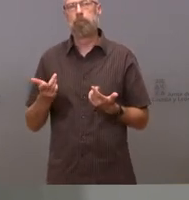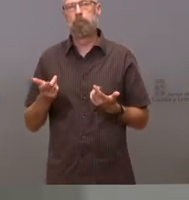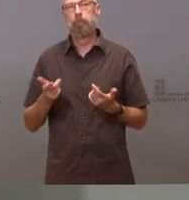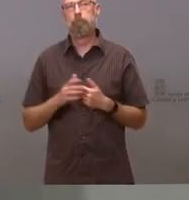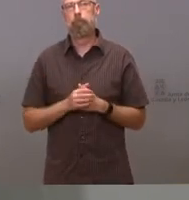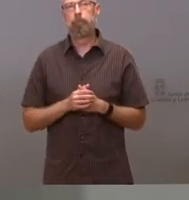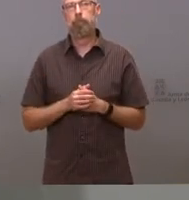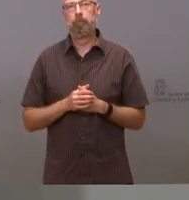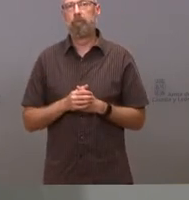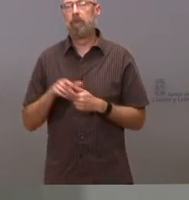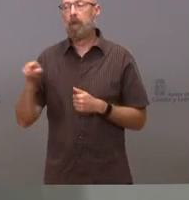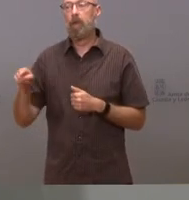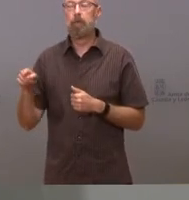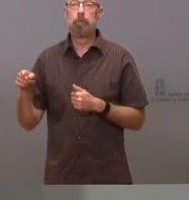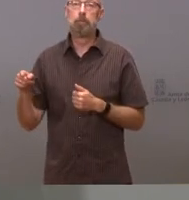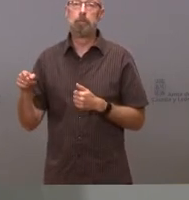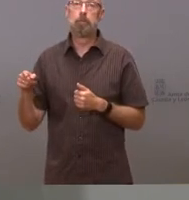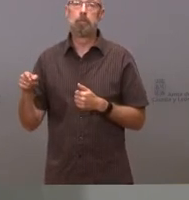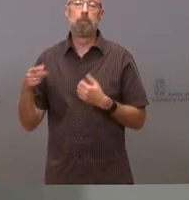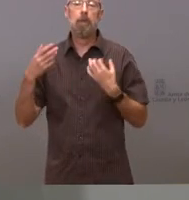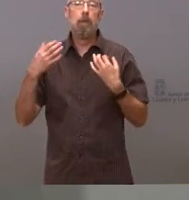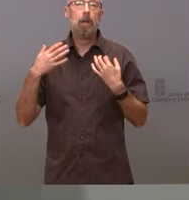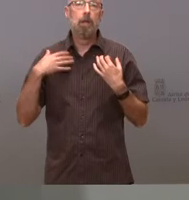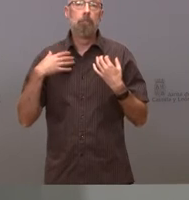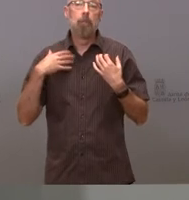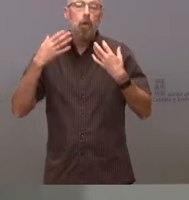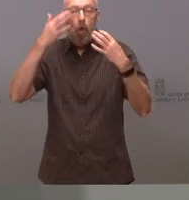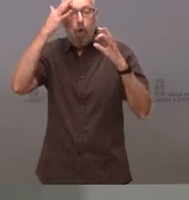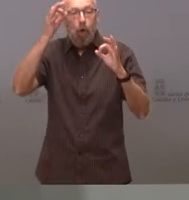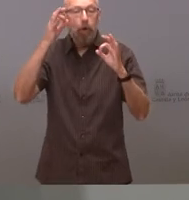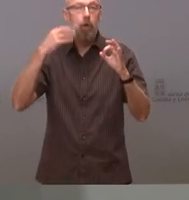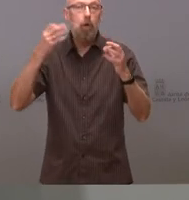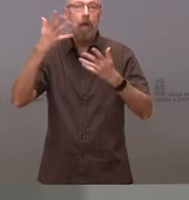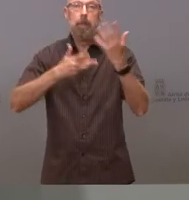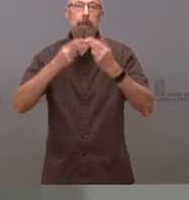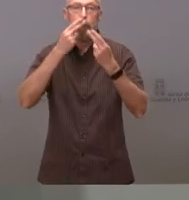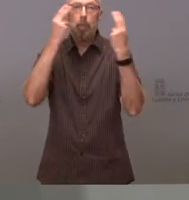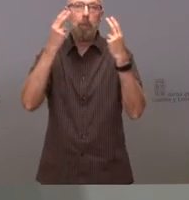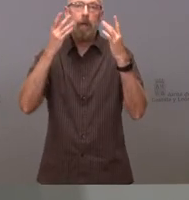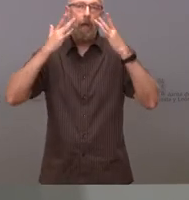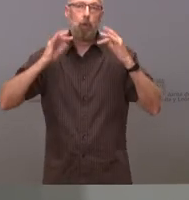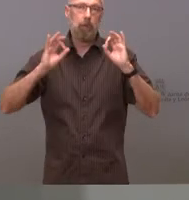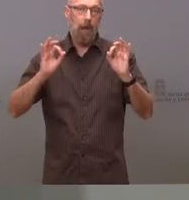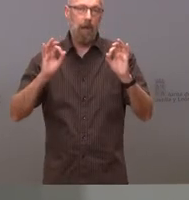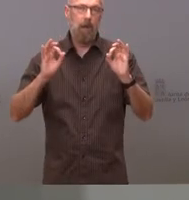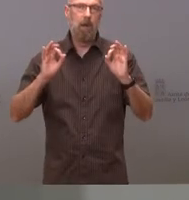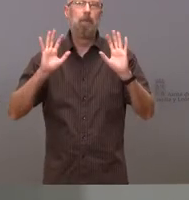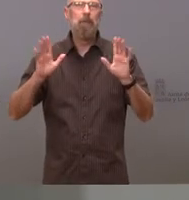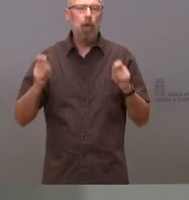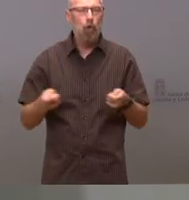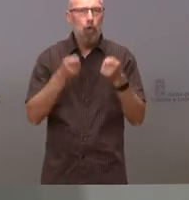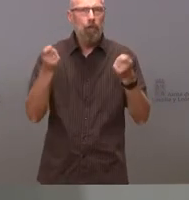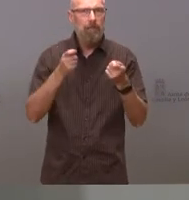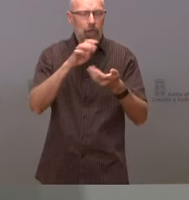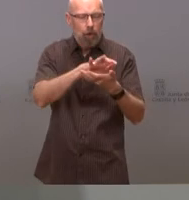que defienden es la neutralidad de administración que es lo lógico y que es lo honesto lo que nos sorprende es lo publicado insisto nos